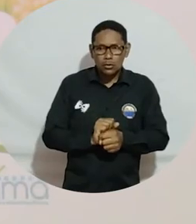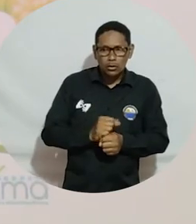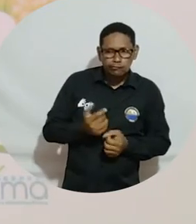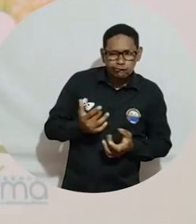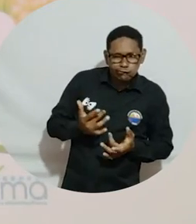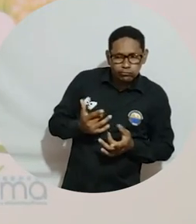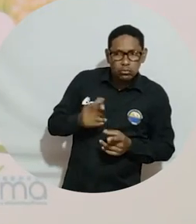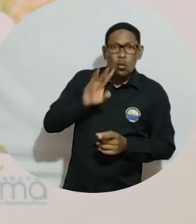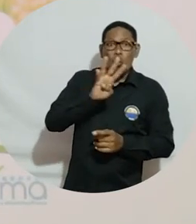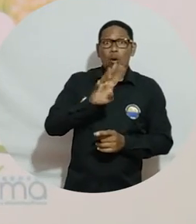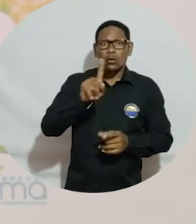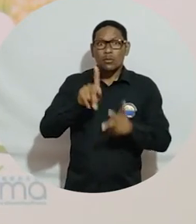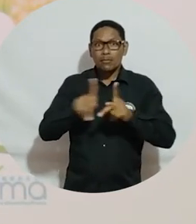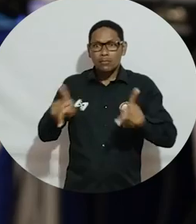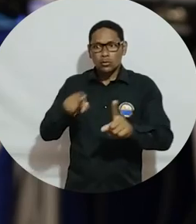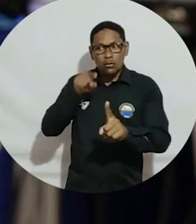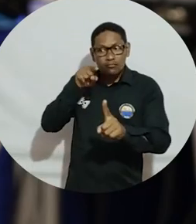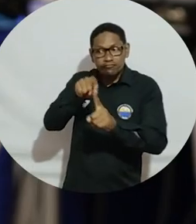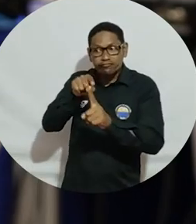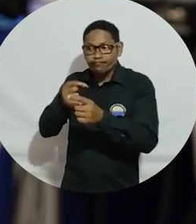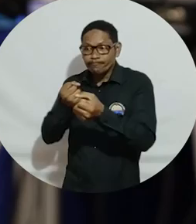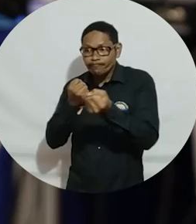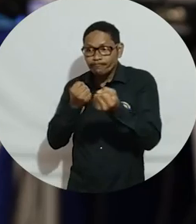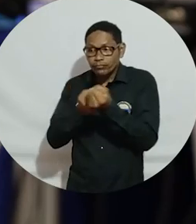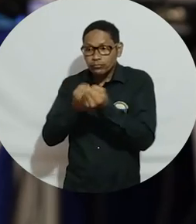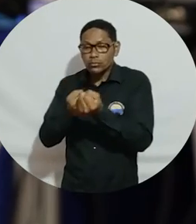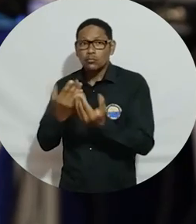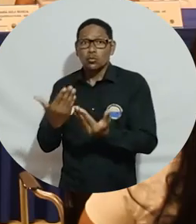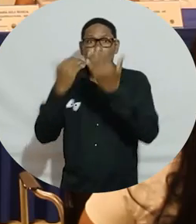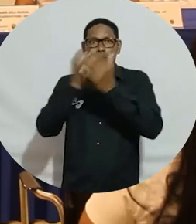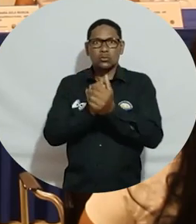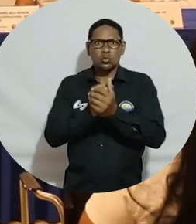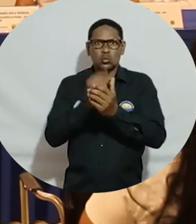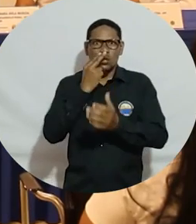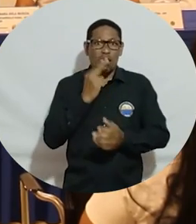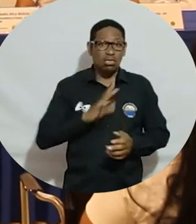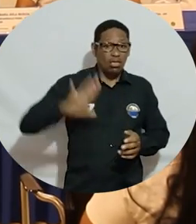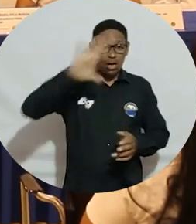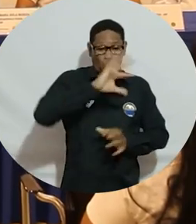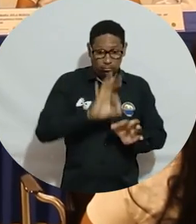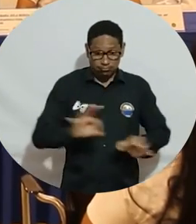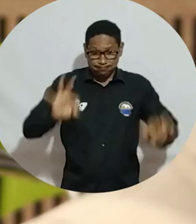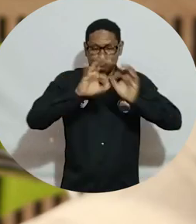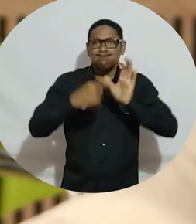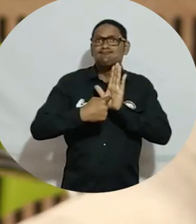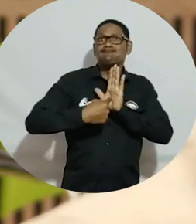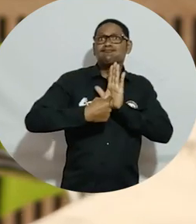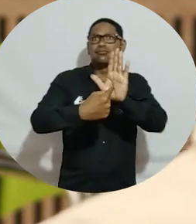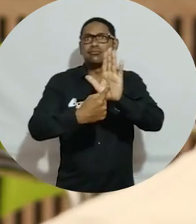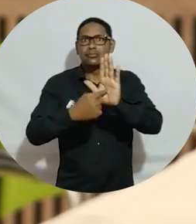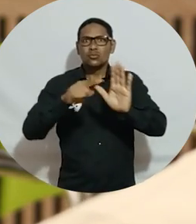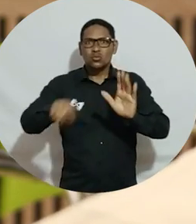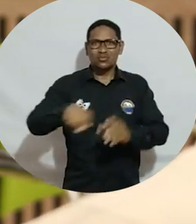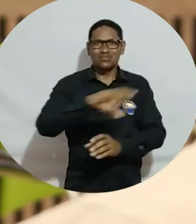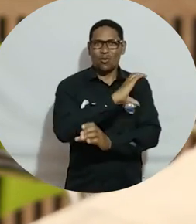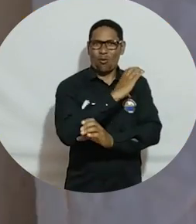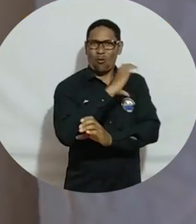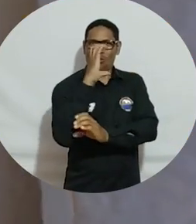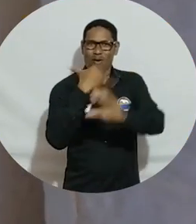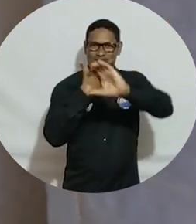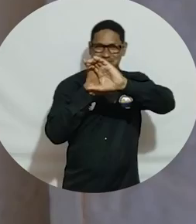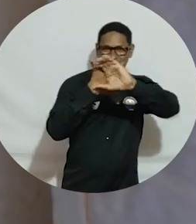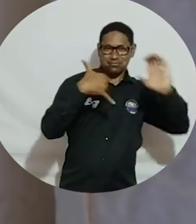que se espera beneficiar a 41.000 personas y darle la importancia nacional a este icónico producto de la economía del Caribe